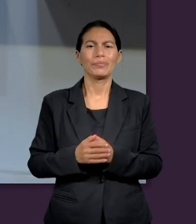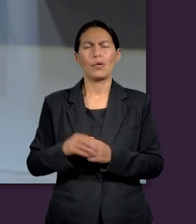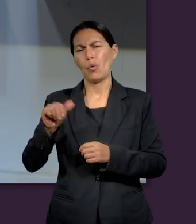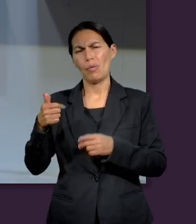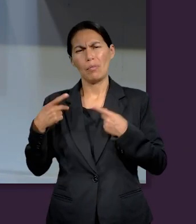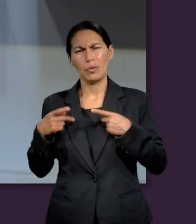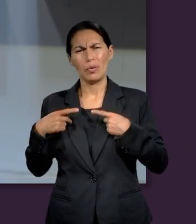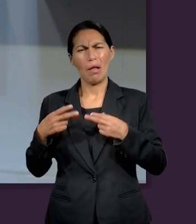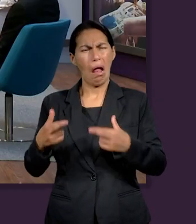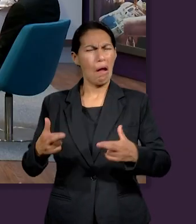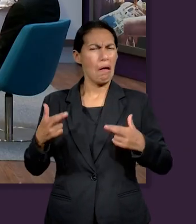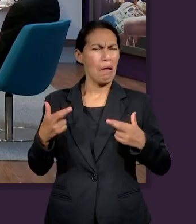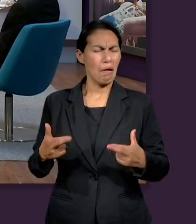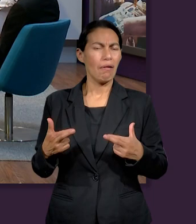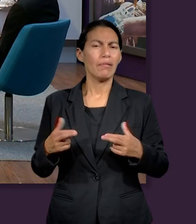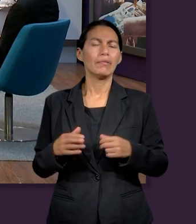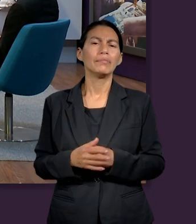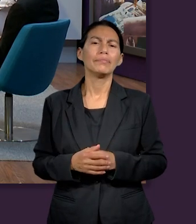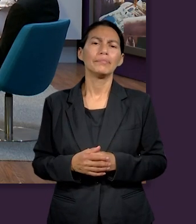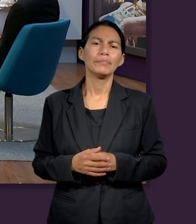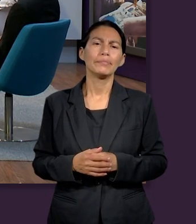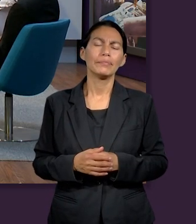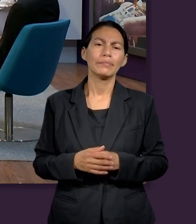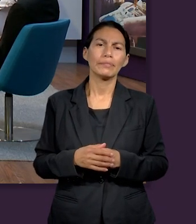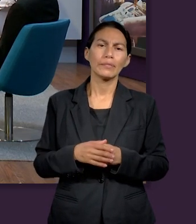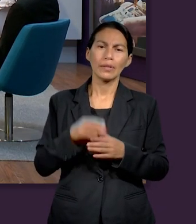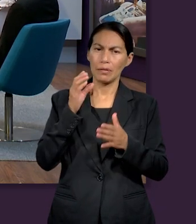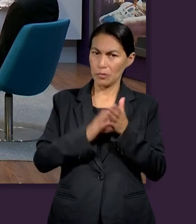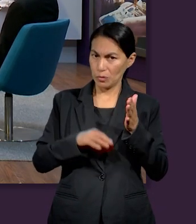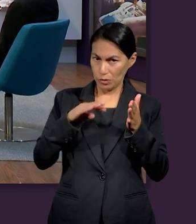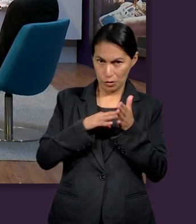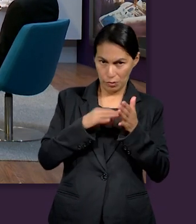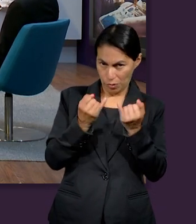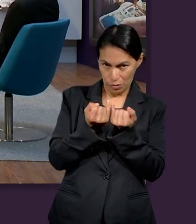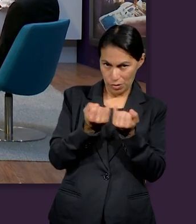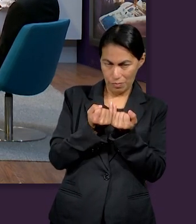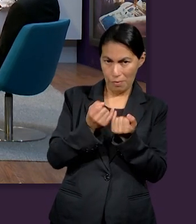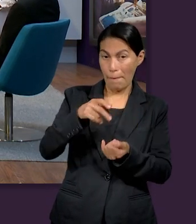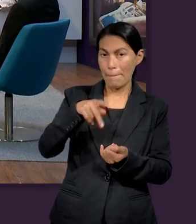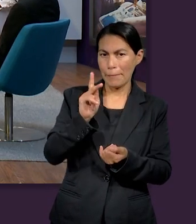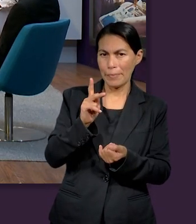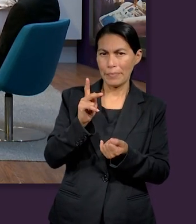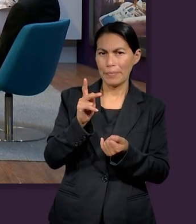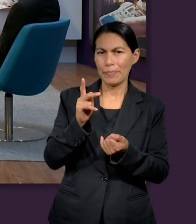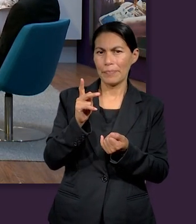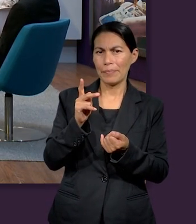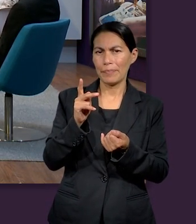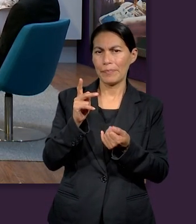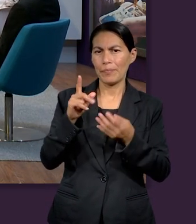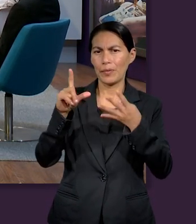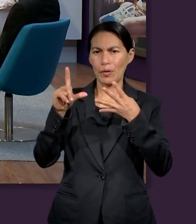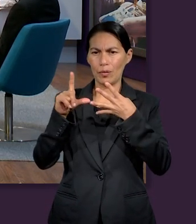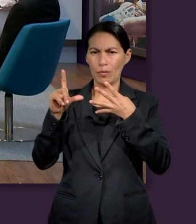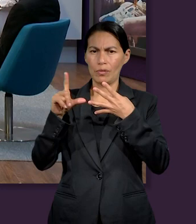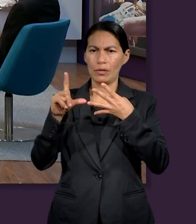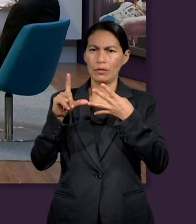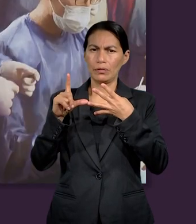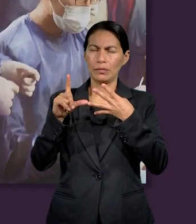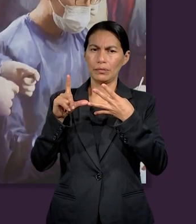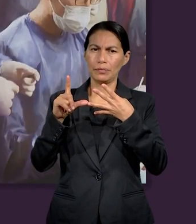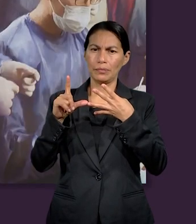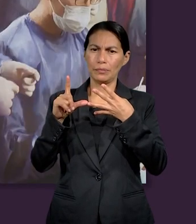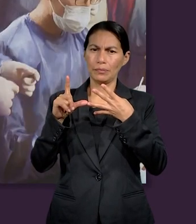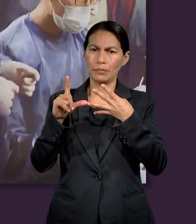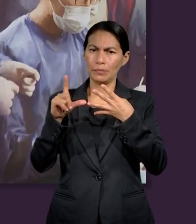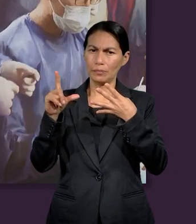también rico y saben casualmente se encuentra en el capítulo 19 pero ahora del evangelio